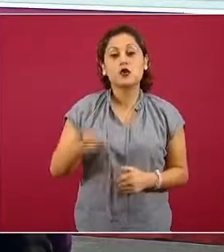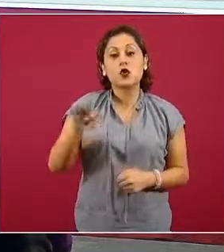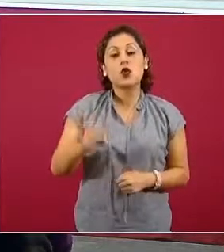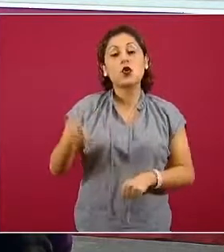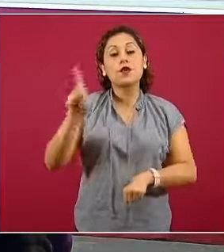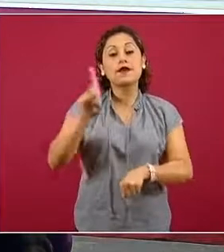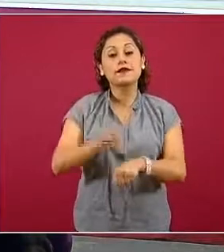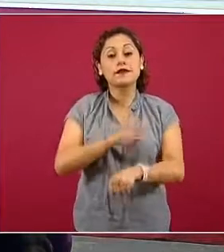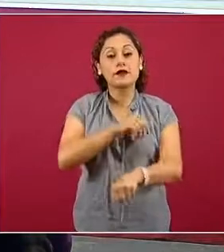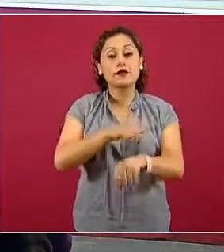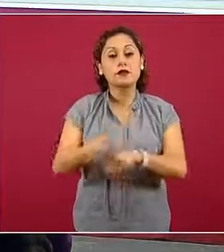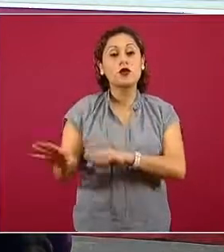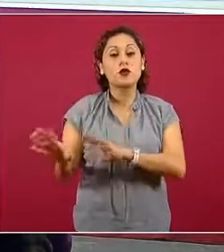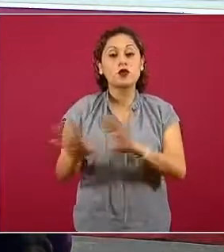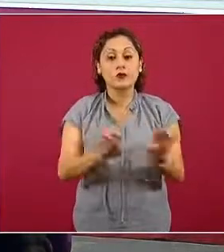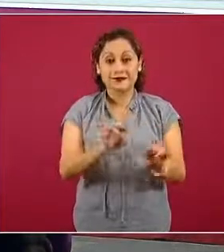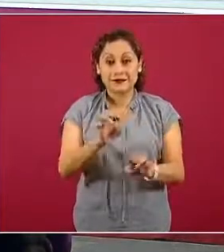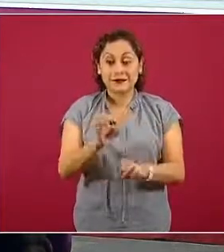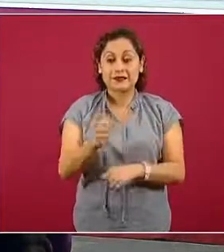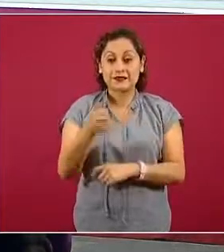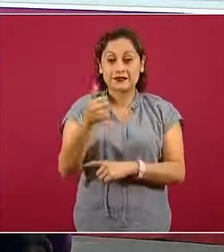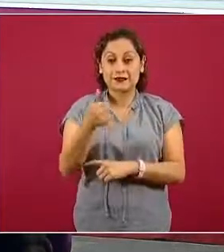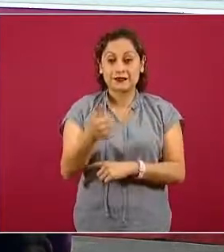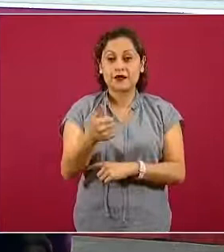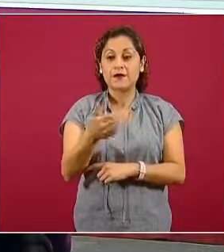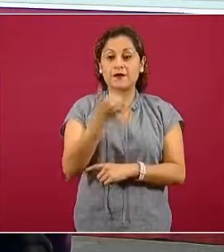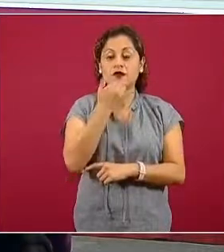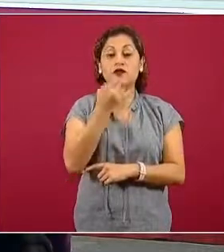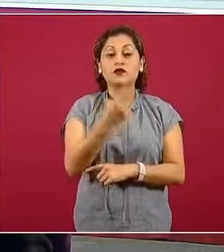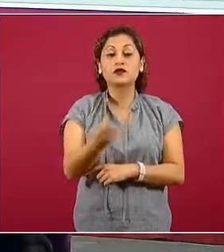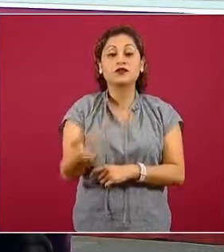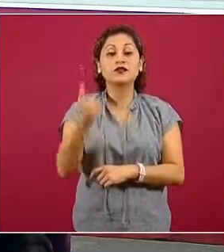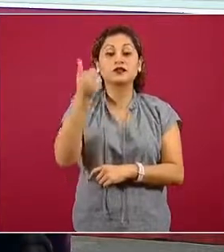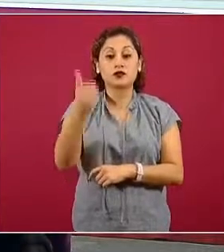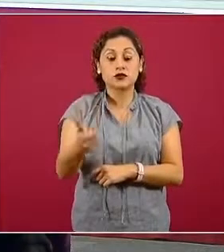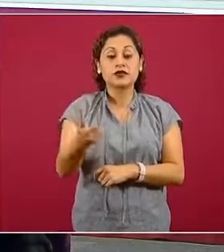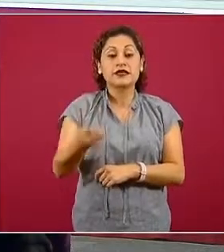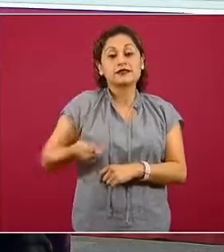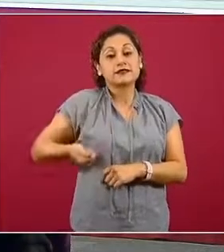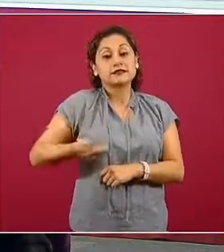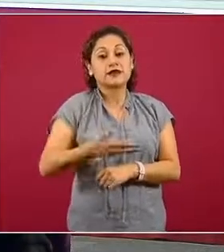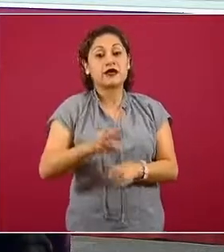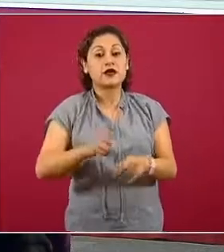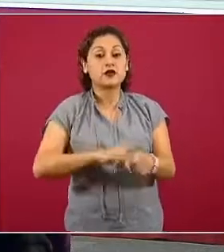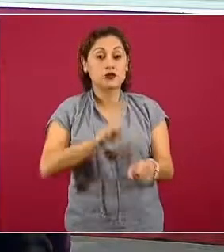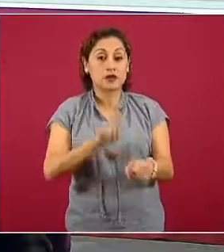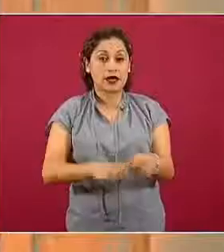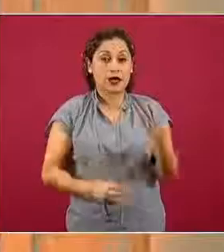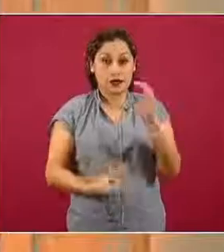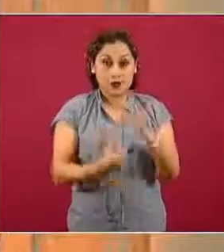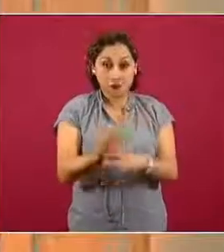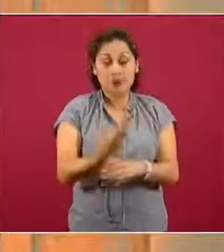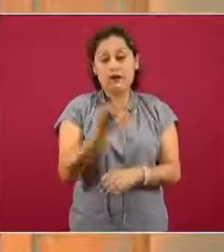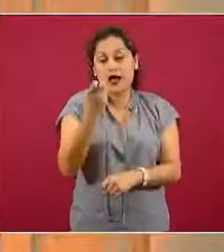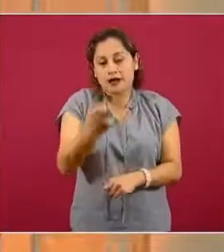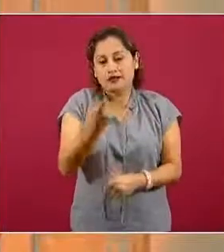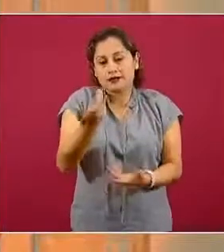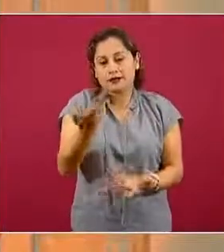206 de esta nueva normalidad, que como todos ya sabemos está caracterizada por las intervenciones